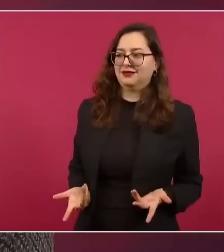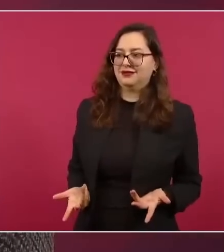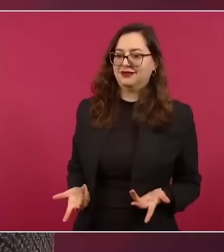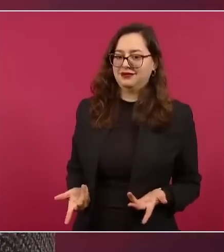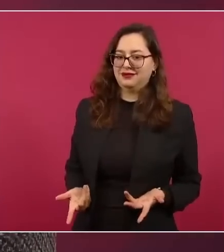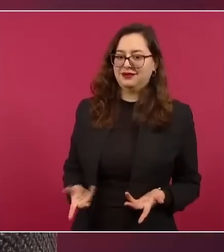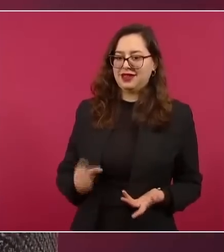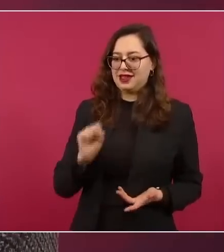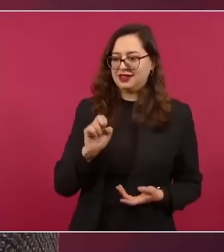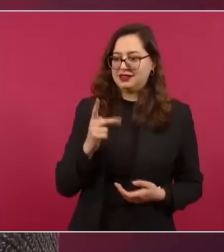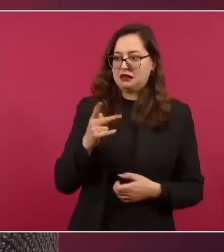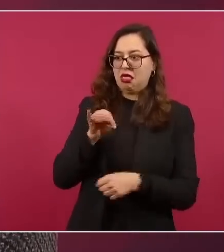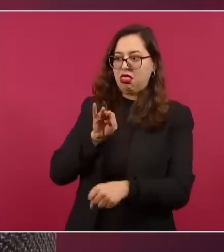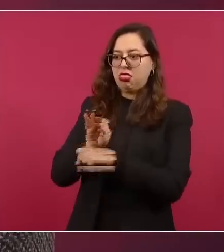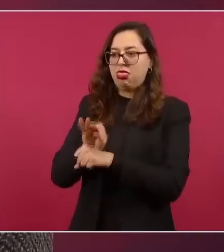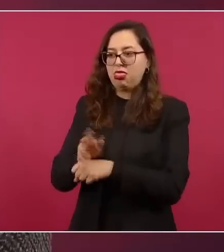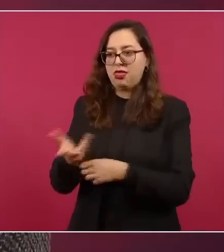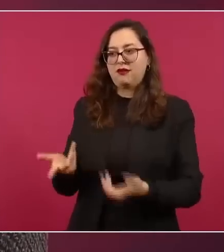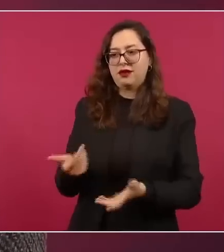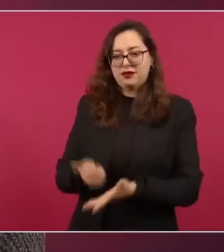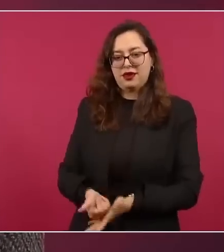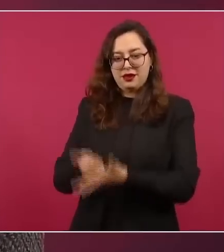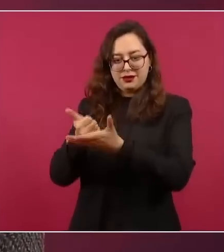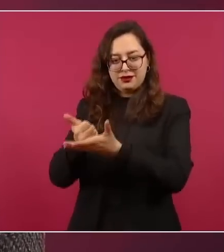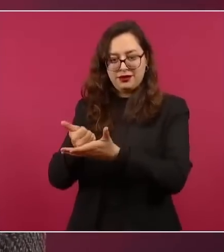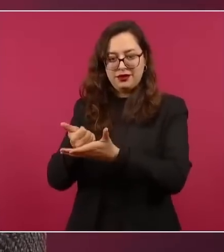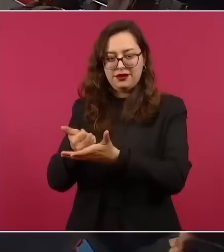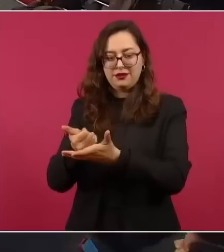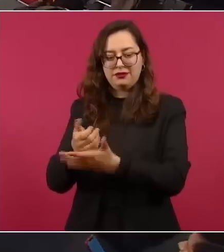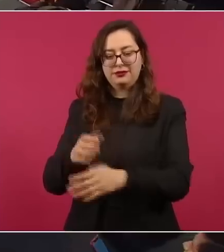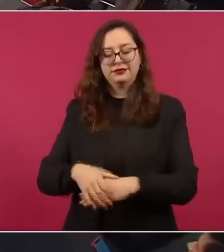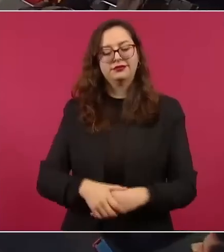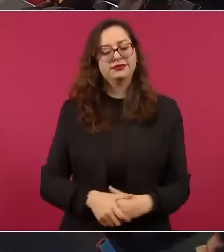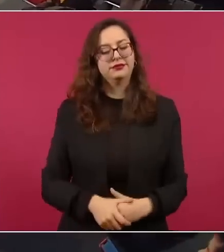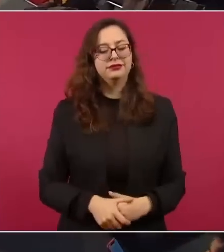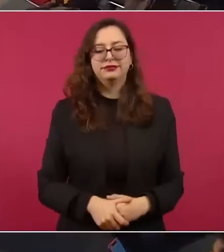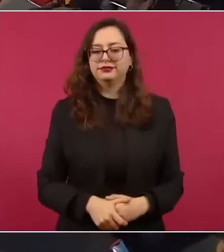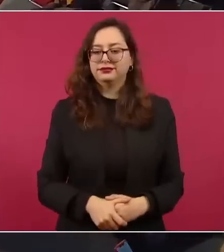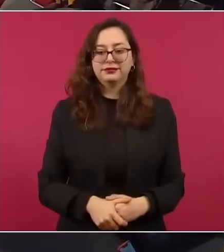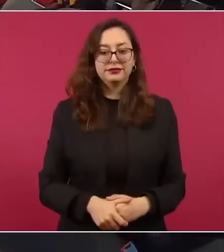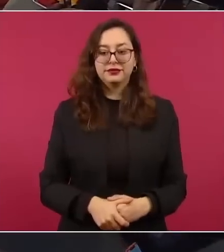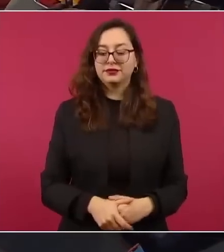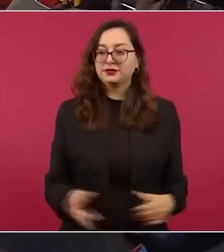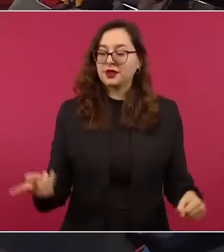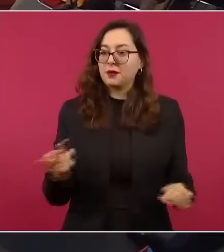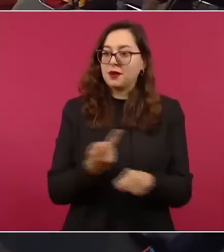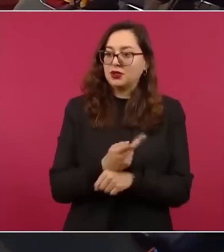y la autonomía